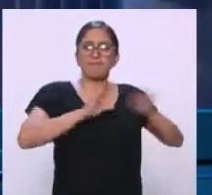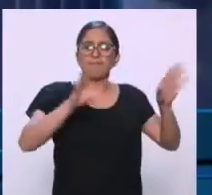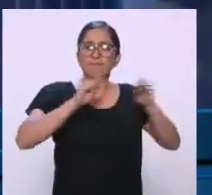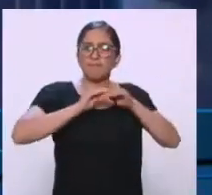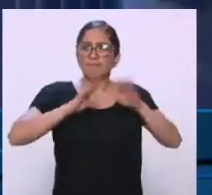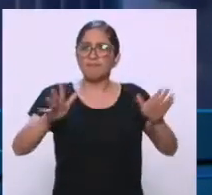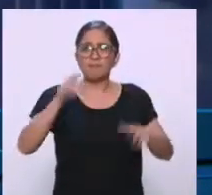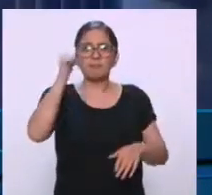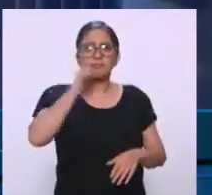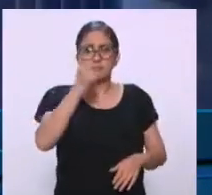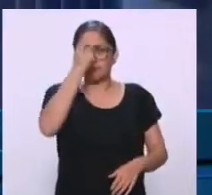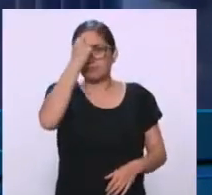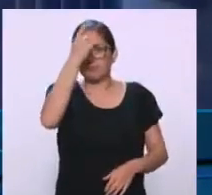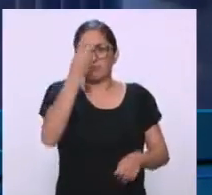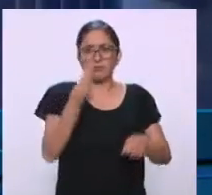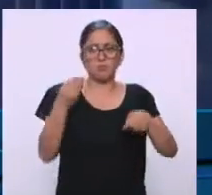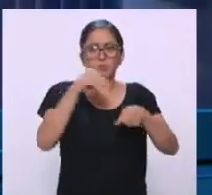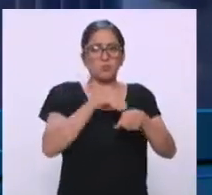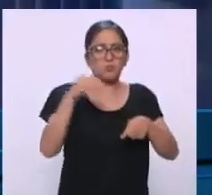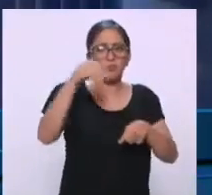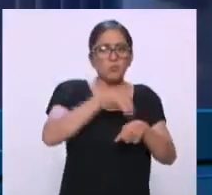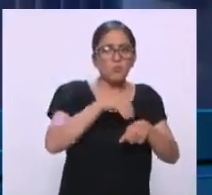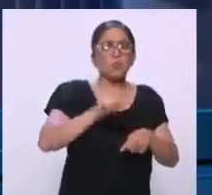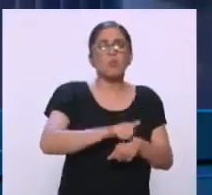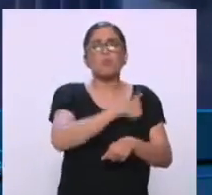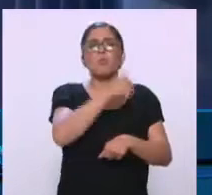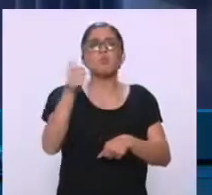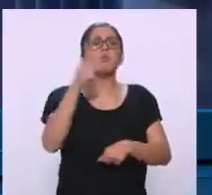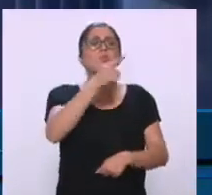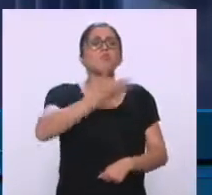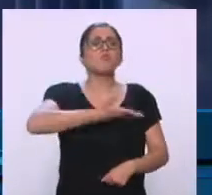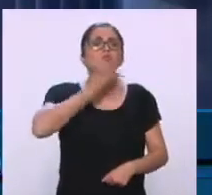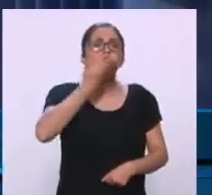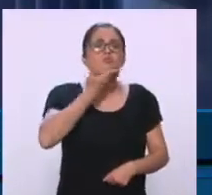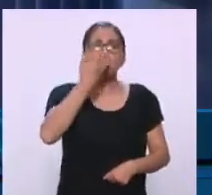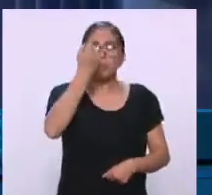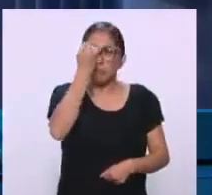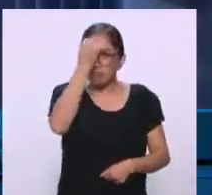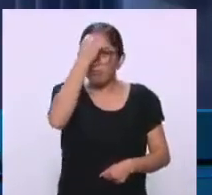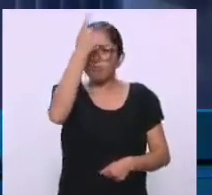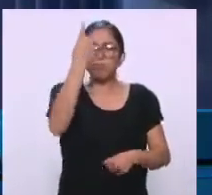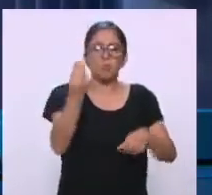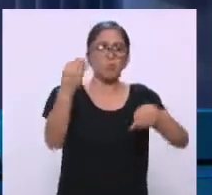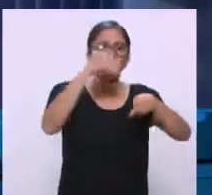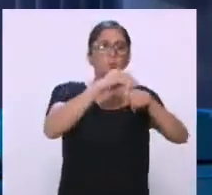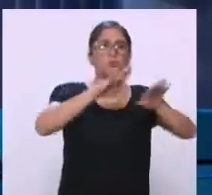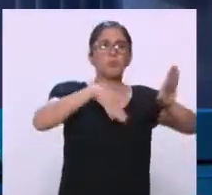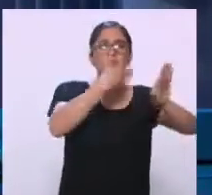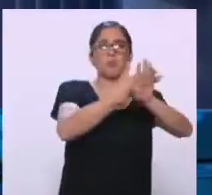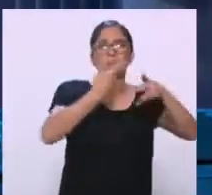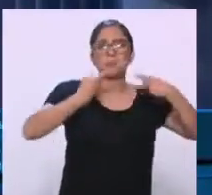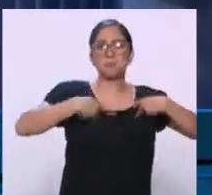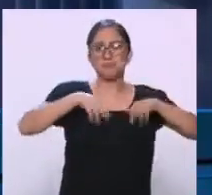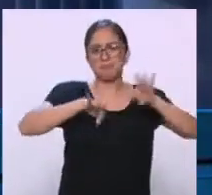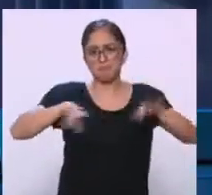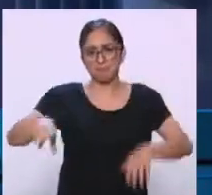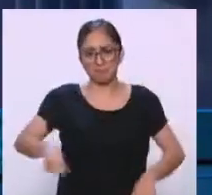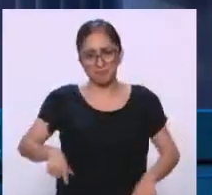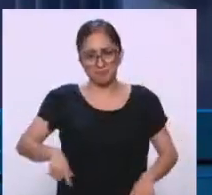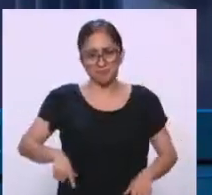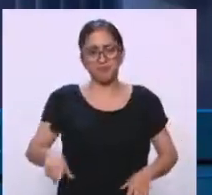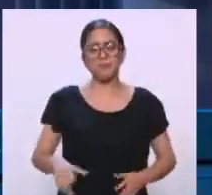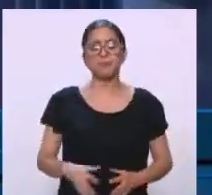que no se les acaban, parece que siguen con este otro deporte nacional de los montajes. Así es, Juan, bueno,